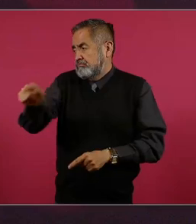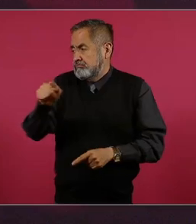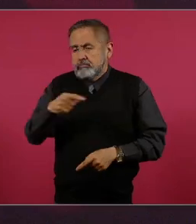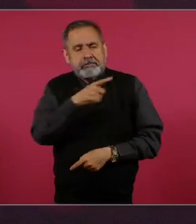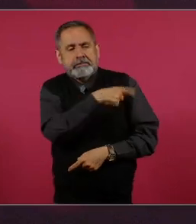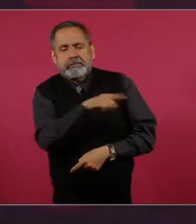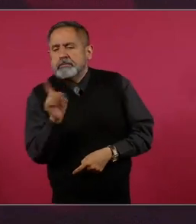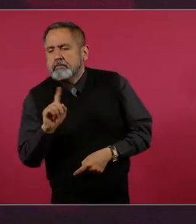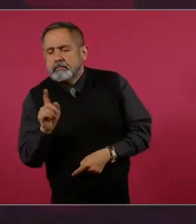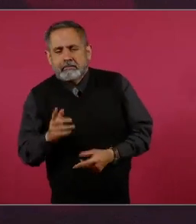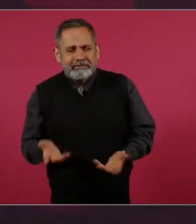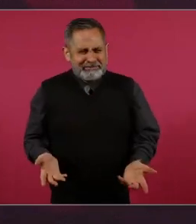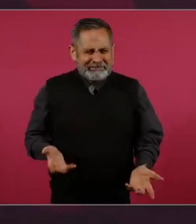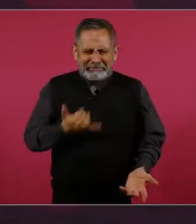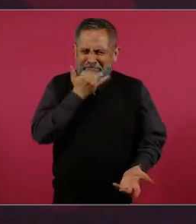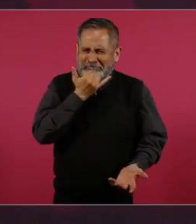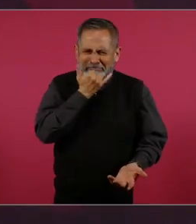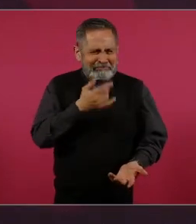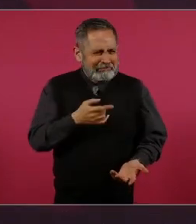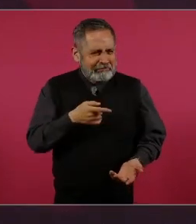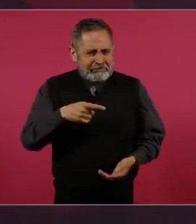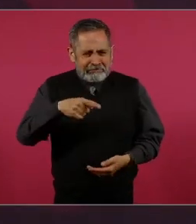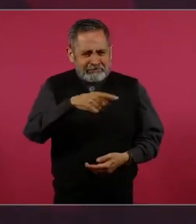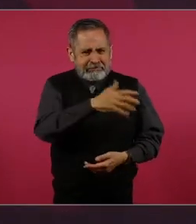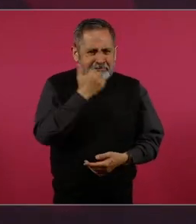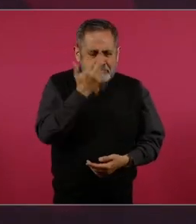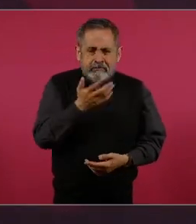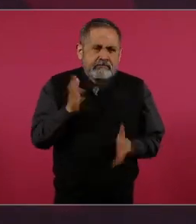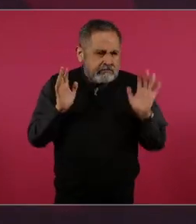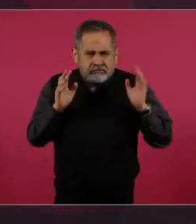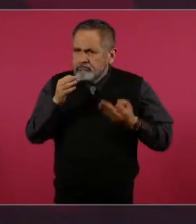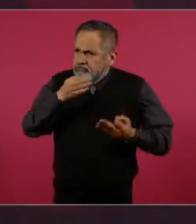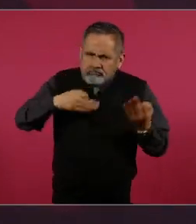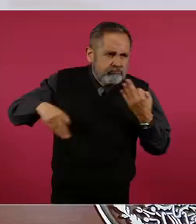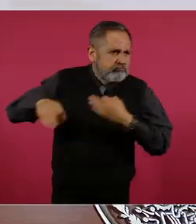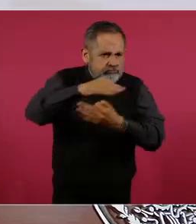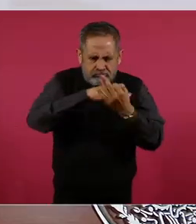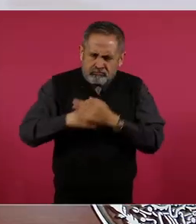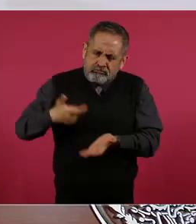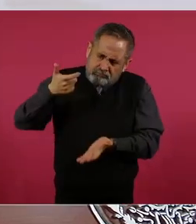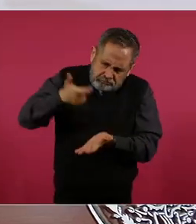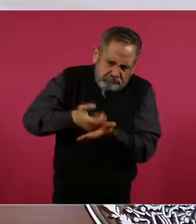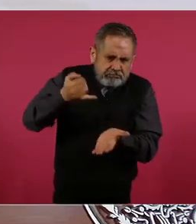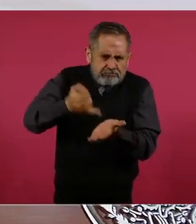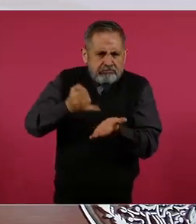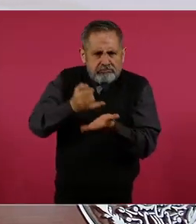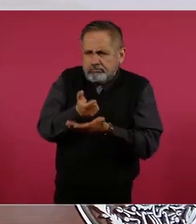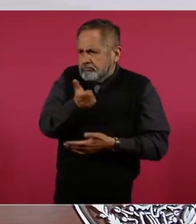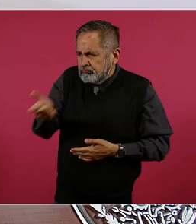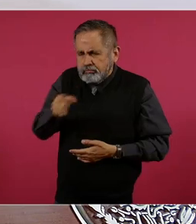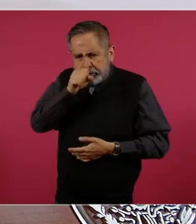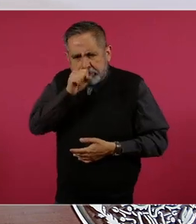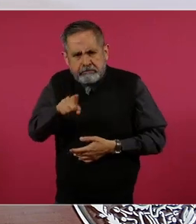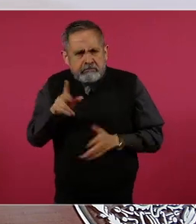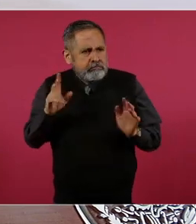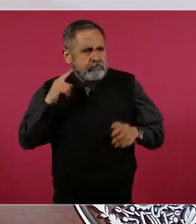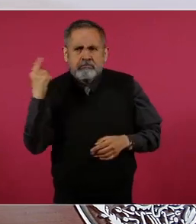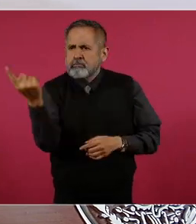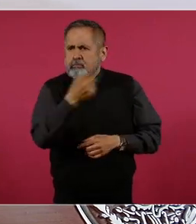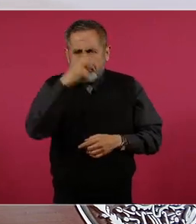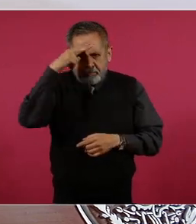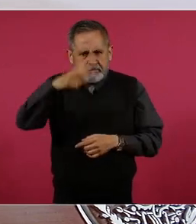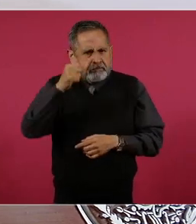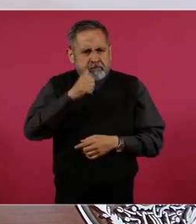Sí, todos debemos de pagar impuestos y en general todos los mexicanos pagan impuestos